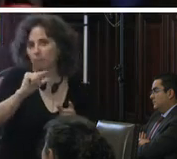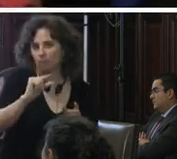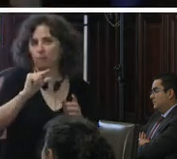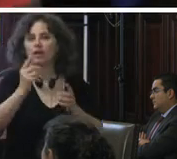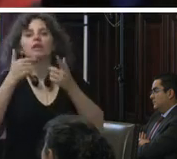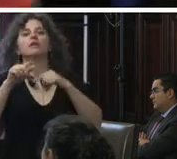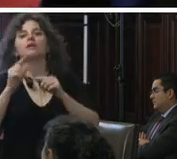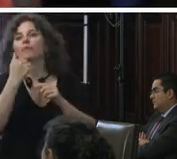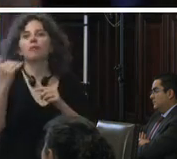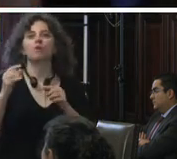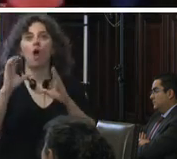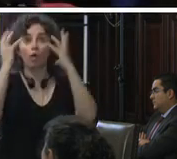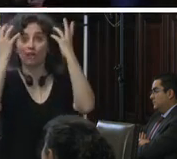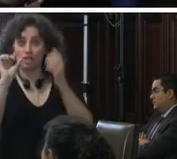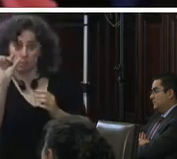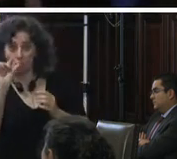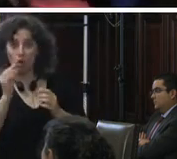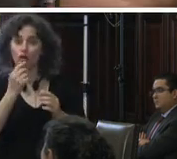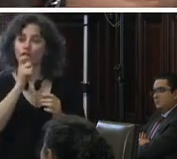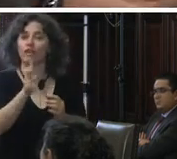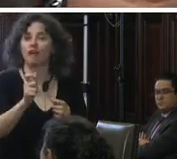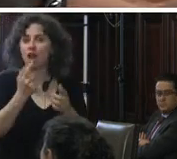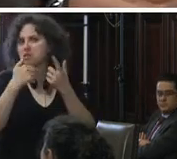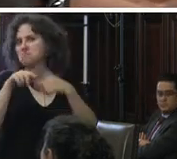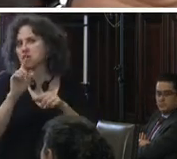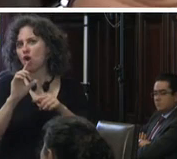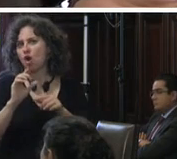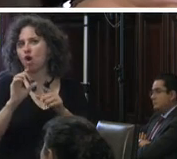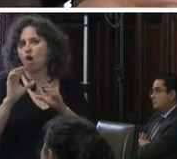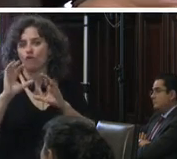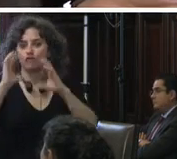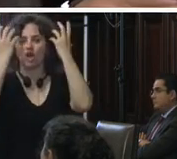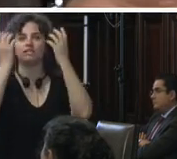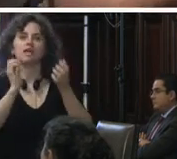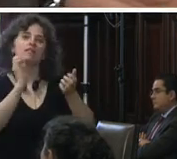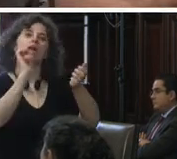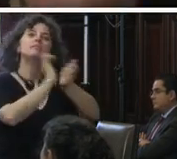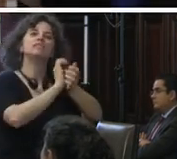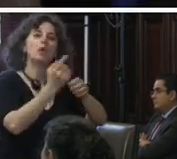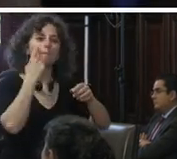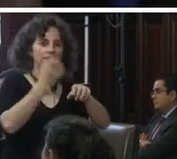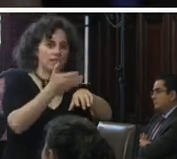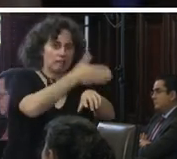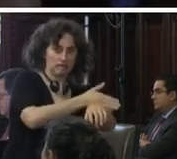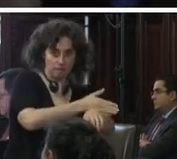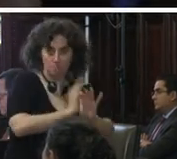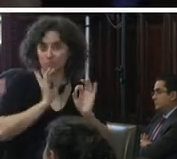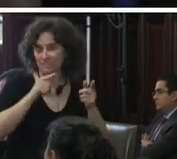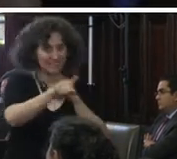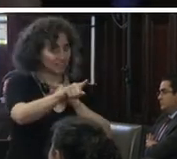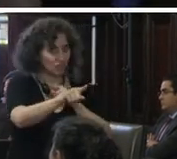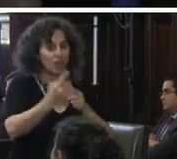que si hubo un grado de violencia por ejemplo verbal se convierten en delitos de prisión preventiva de oficio entonces